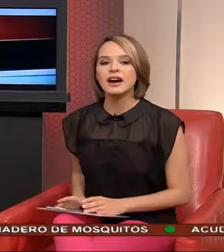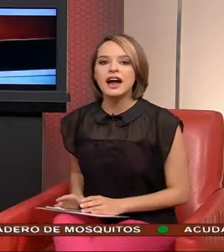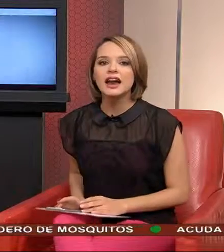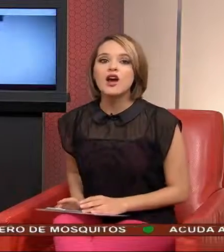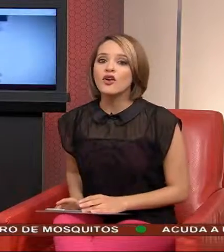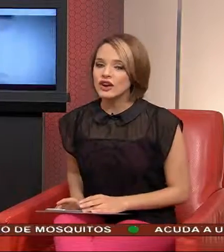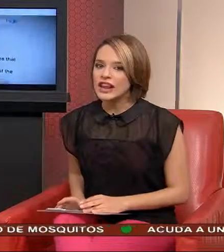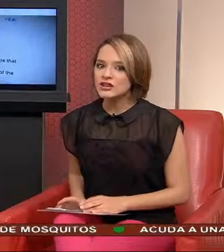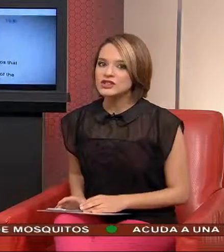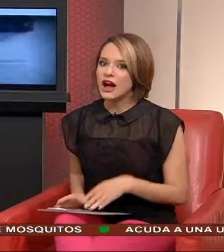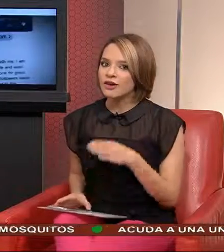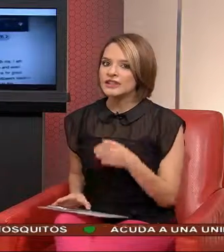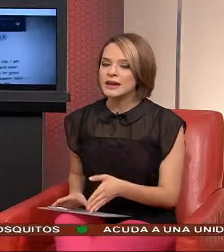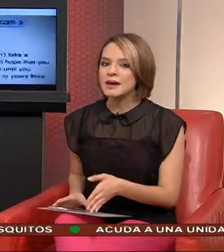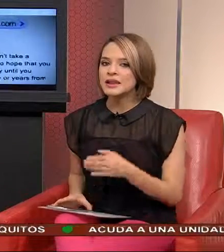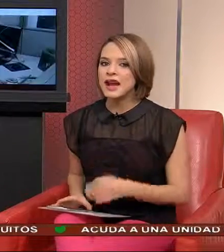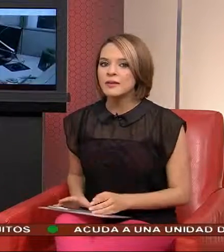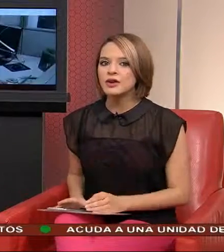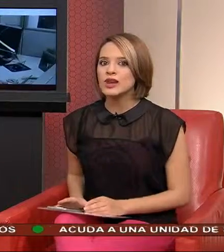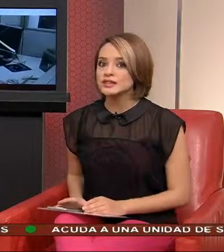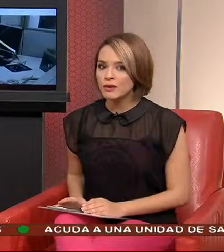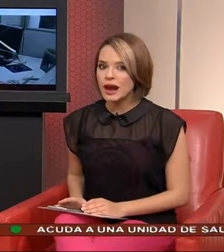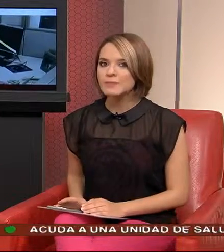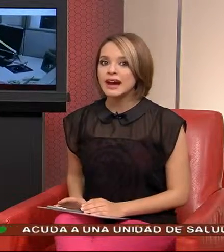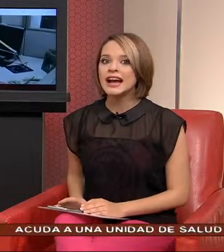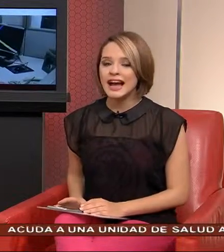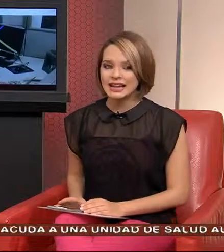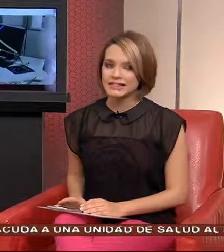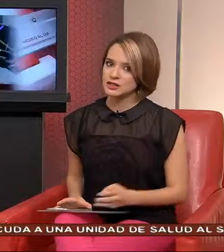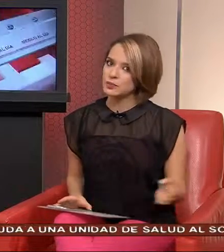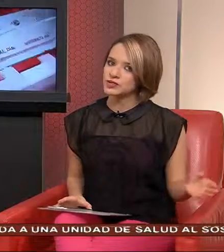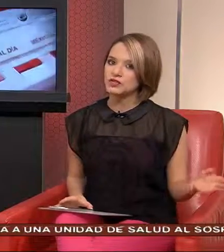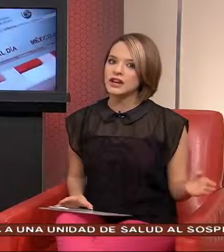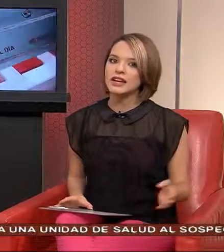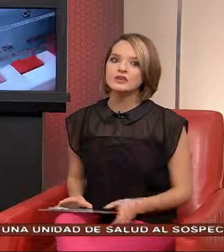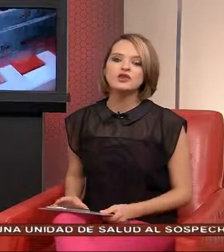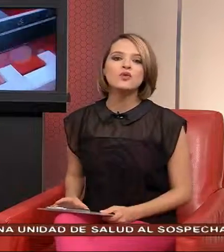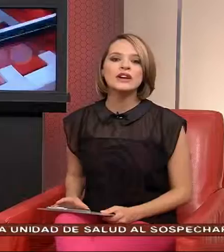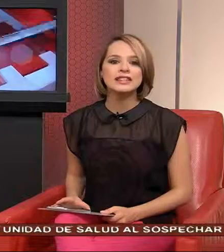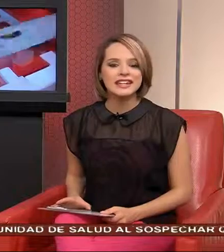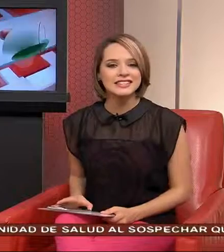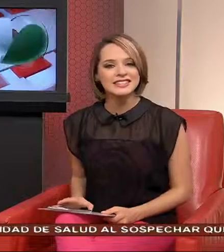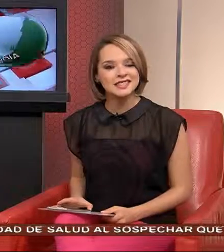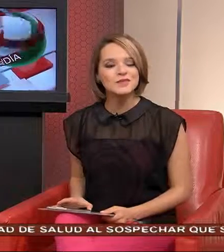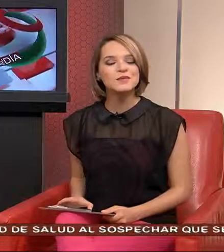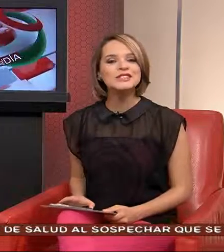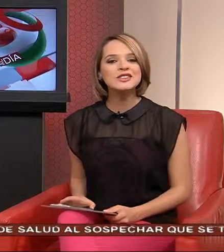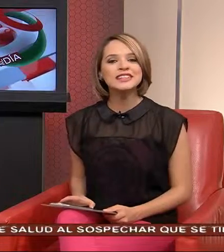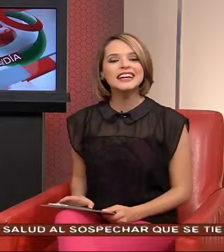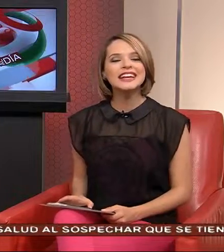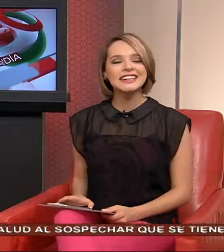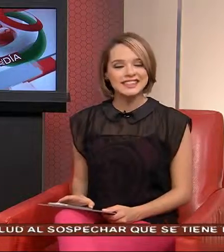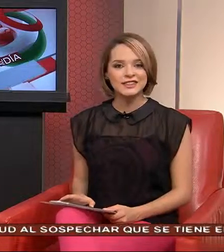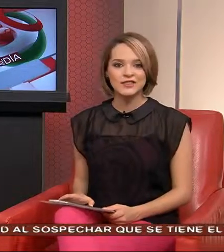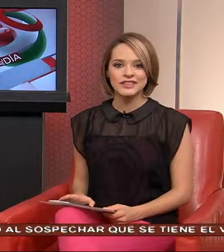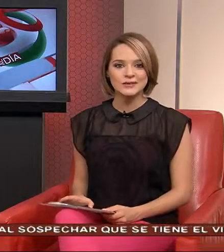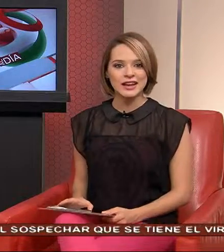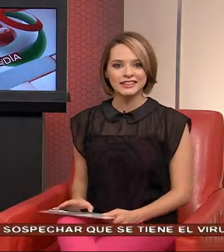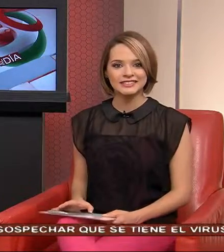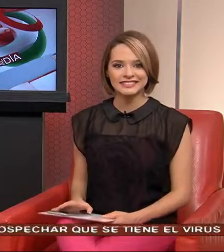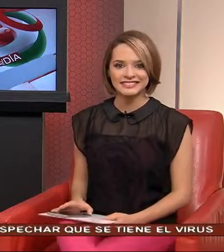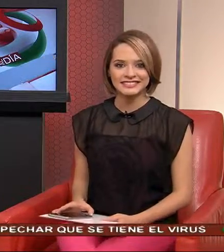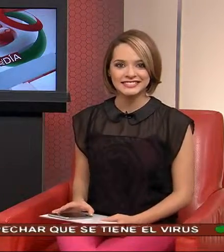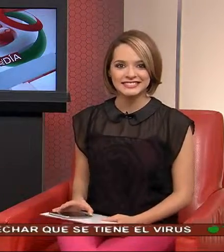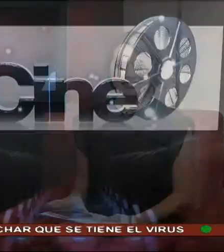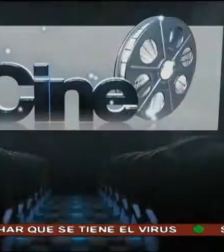invitará A trabajar Con ellos Ahora Dinamarca Abre una escuela Para hackers Si no puedes Contra ellos Úneteles Esta es la información Que tengan Excelente fin de